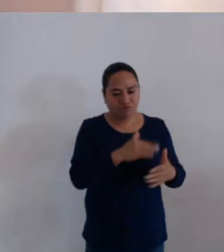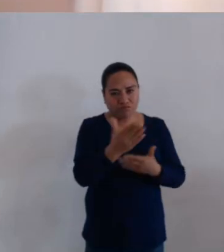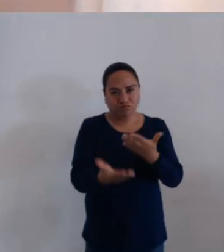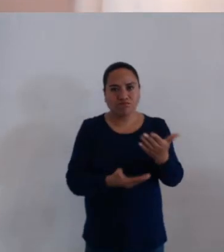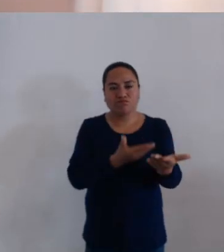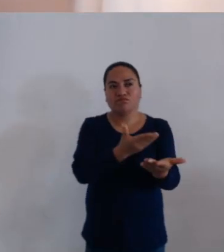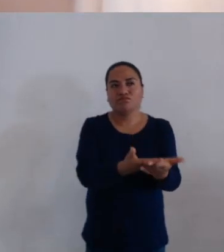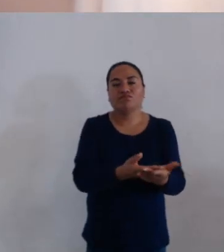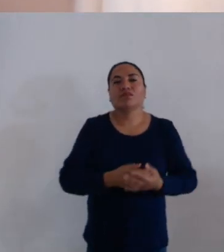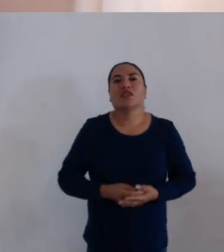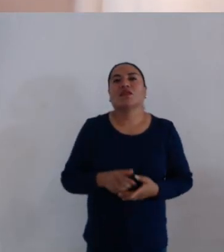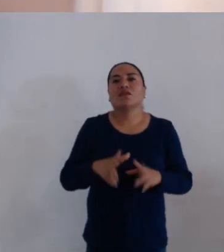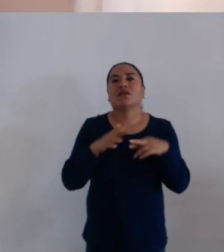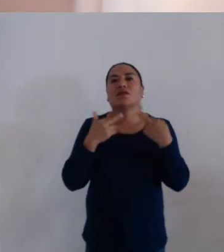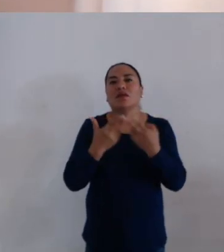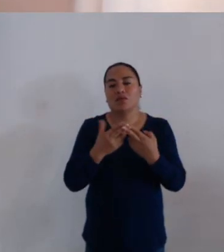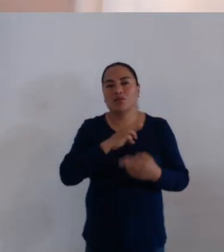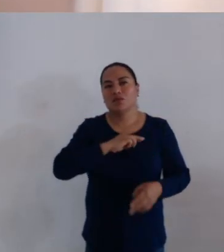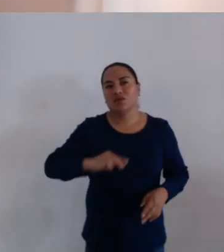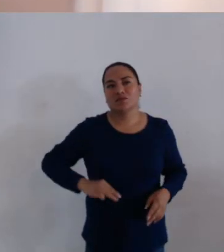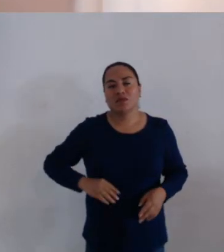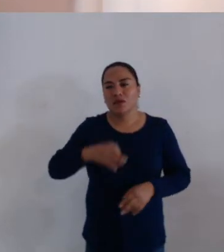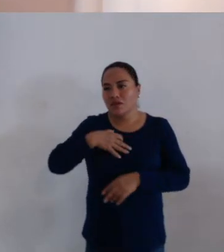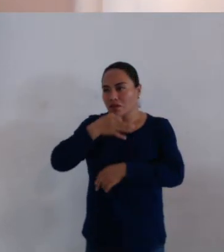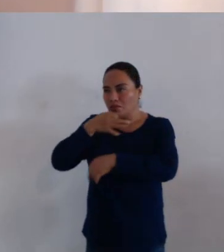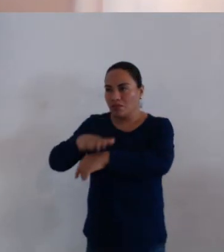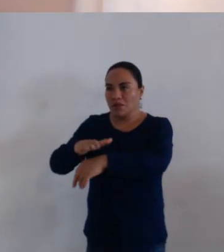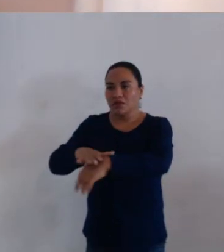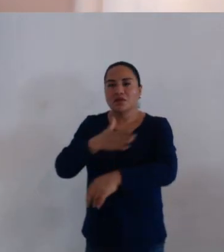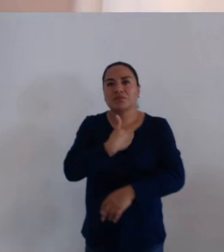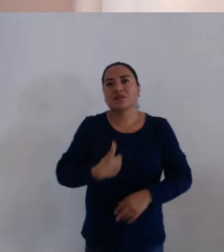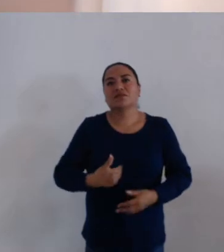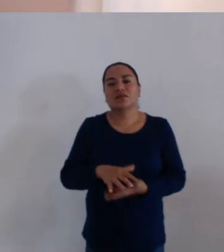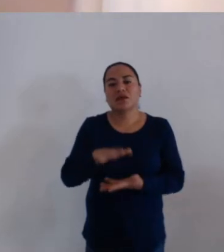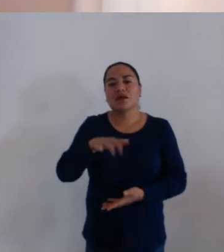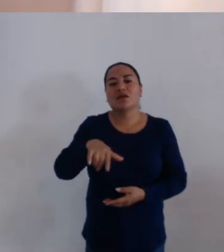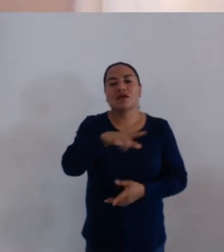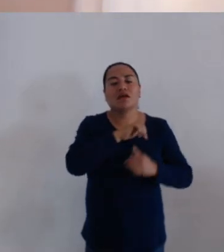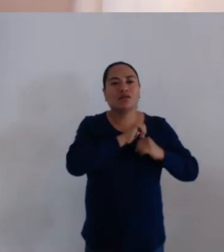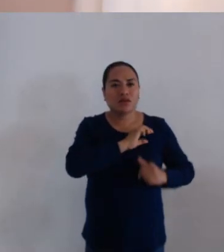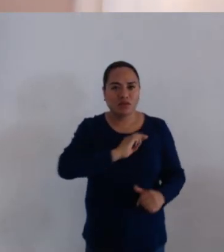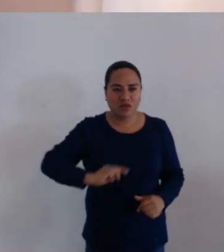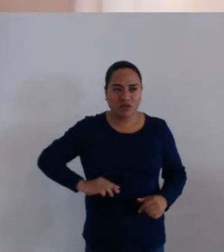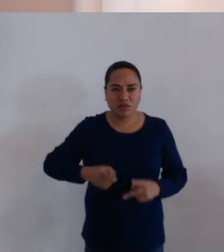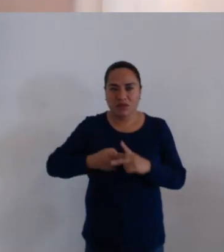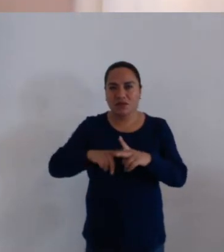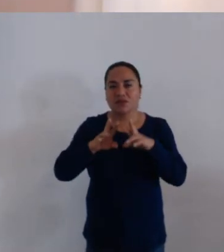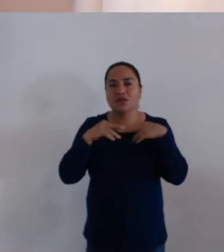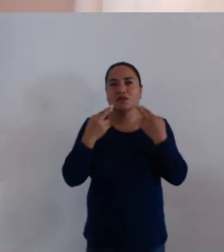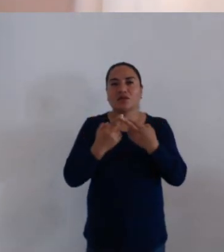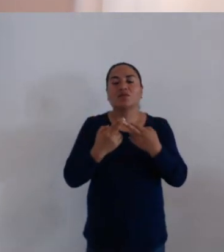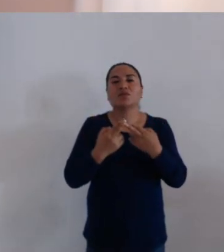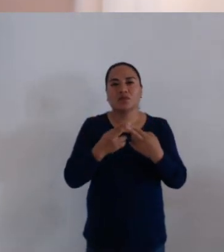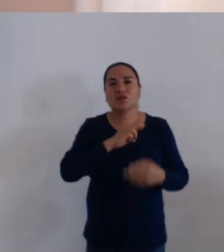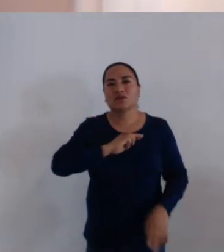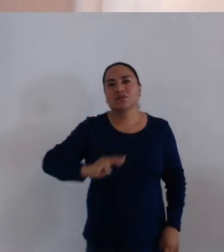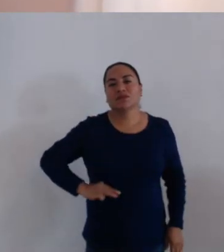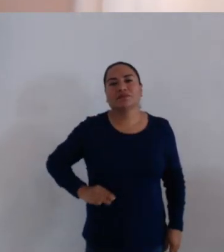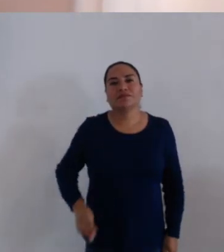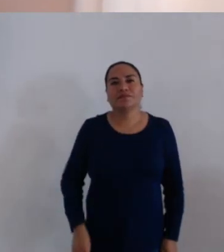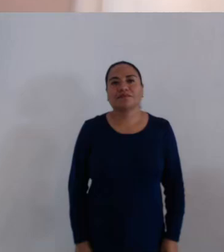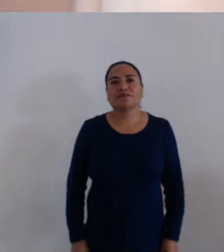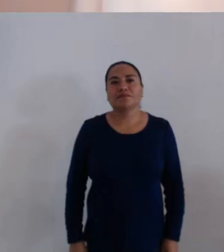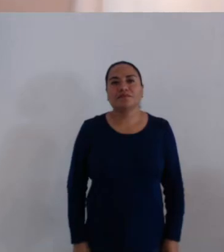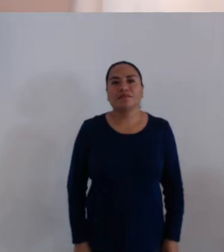asistir a esta sesión. En tal virtud, le informo, señor Presidente, que existe quórum para instalar la presente sesión ordinaria de Cabildo.